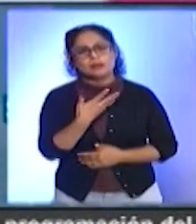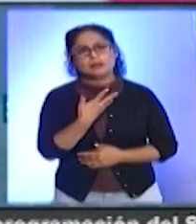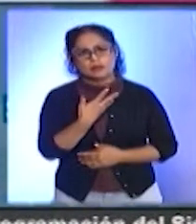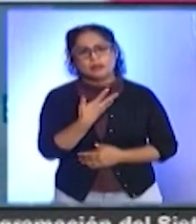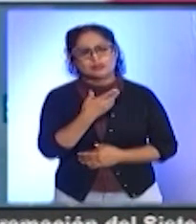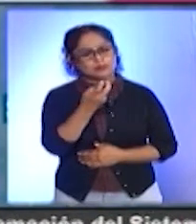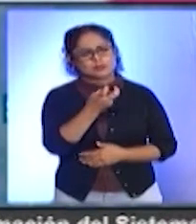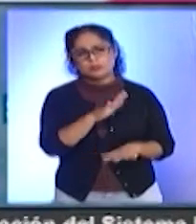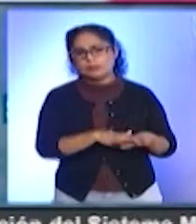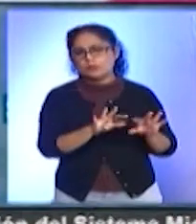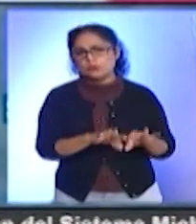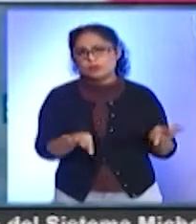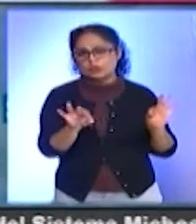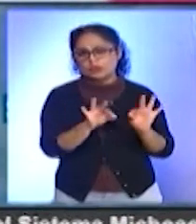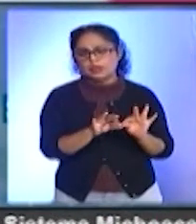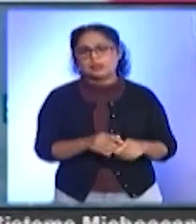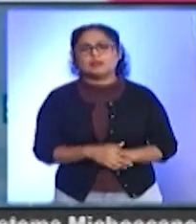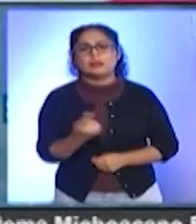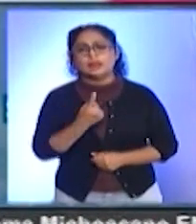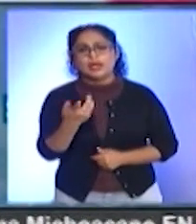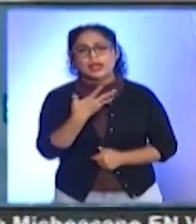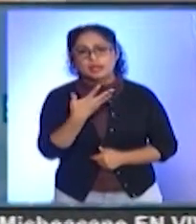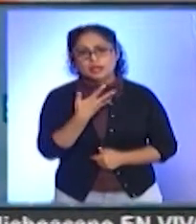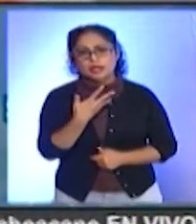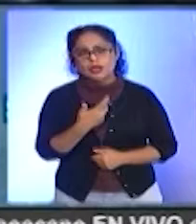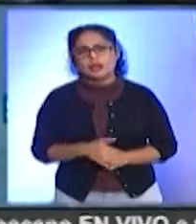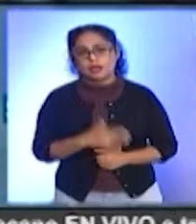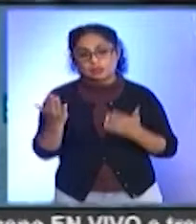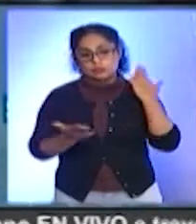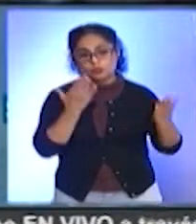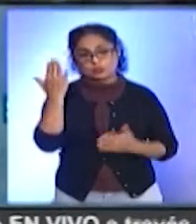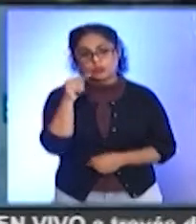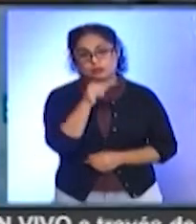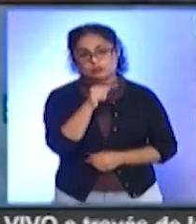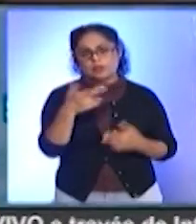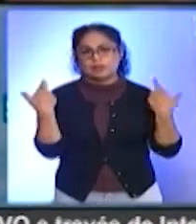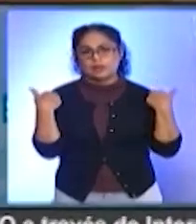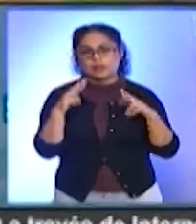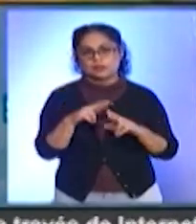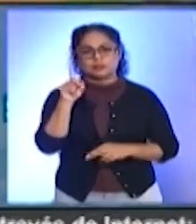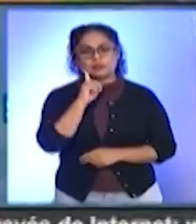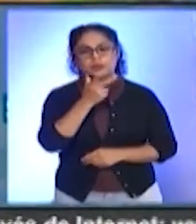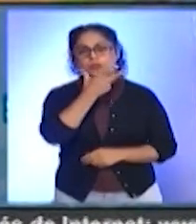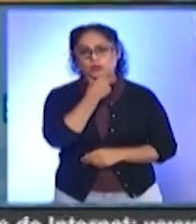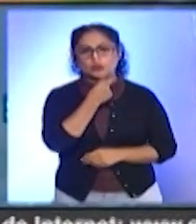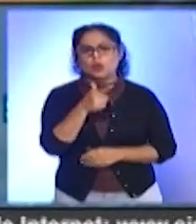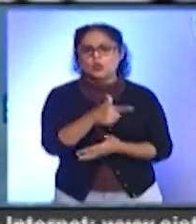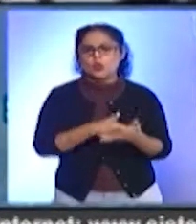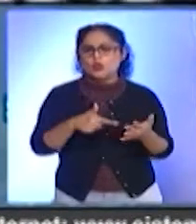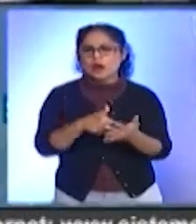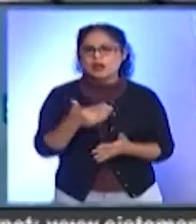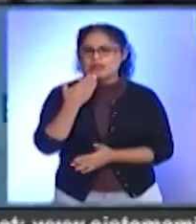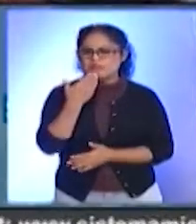muy significativo, que cuenten nuestros estudiantes, maestras y maestros, con espacios